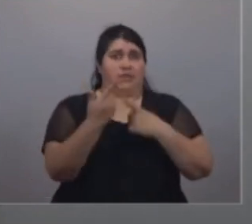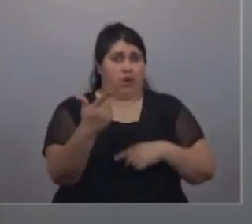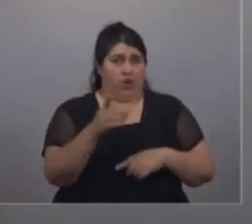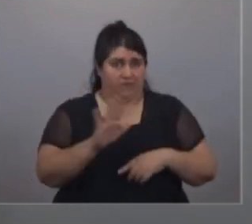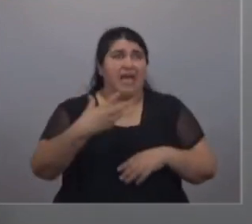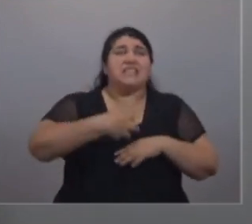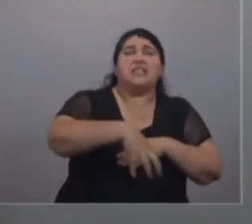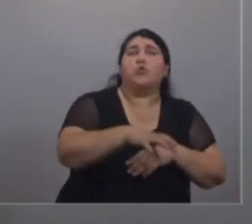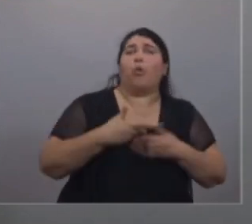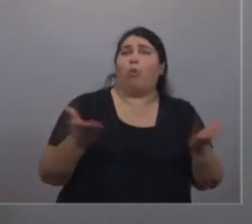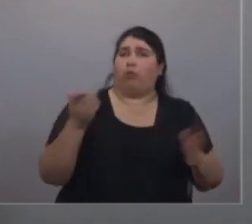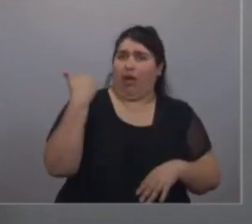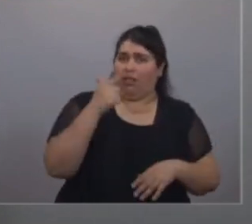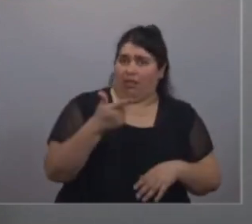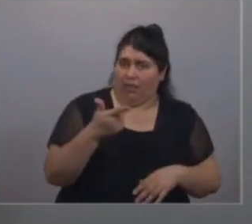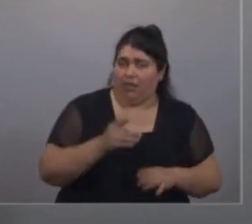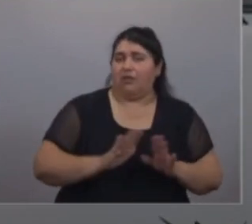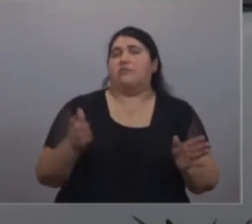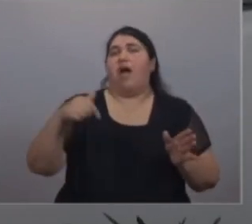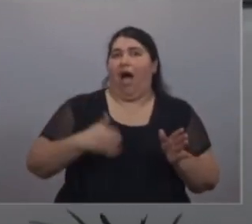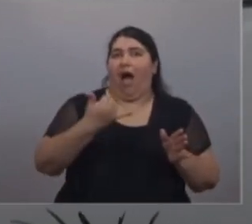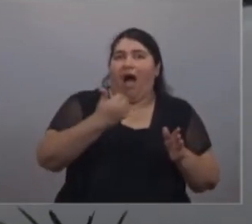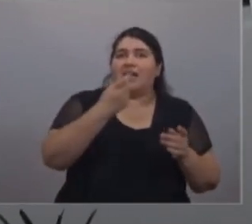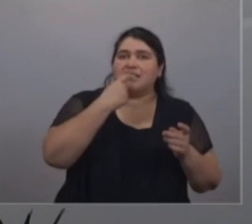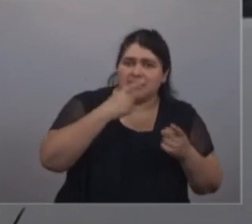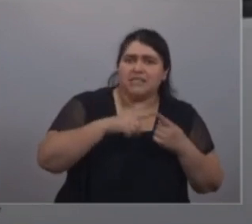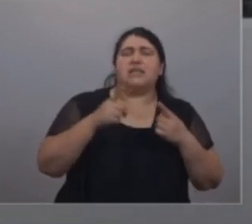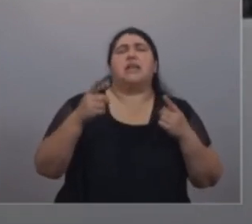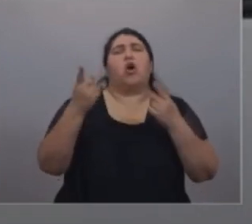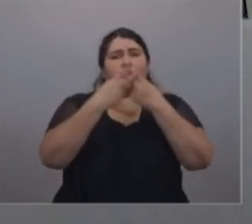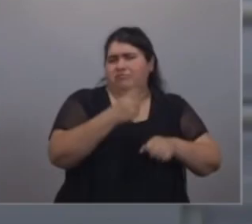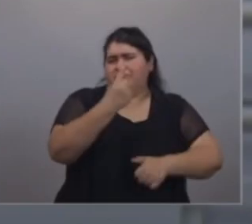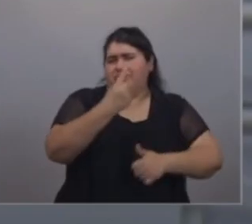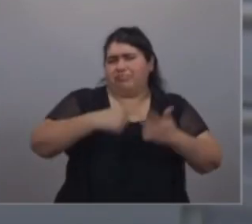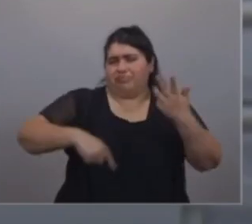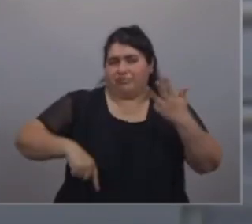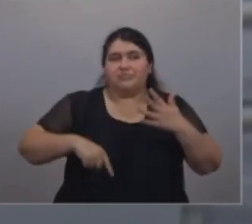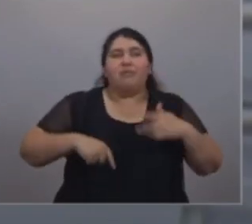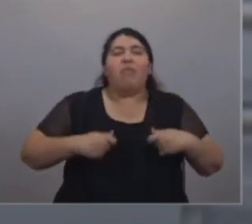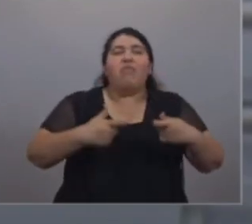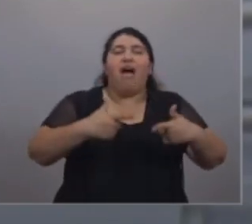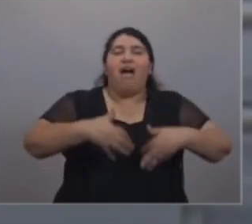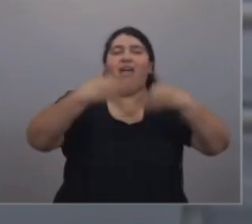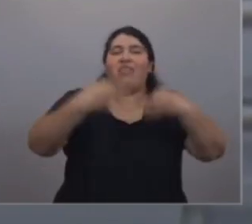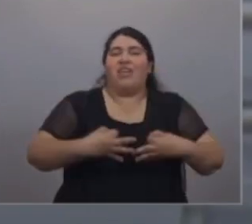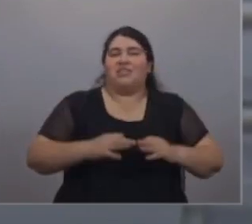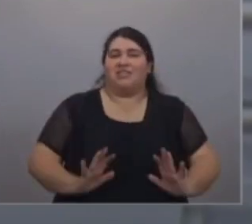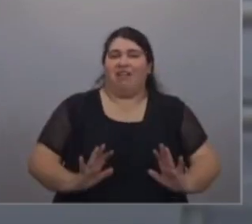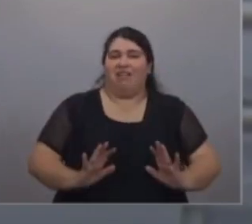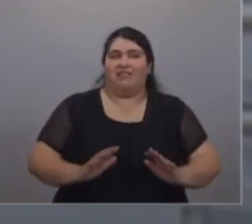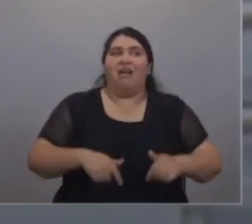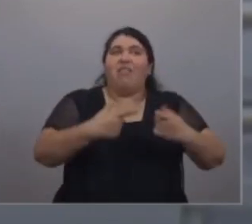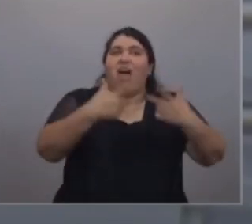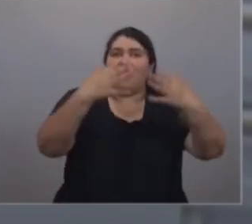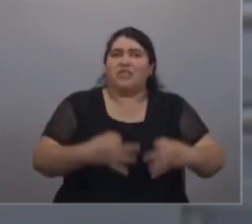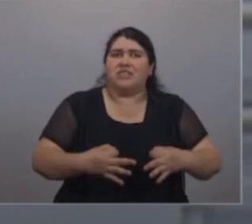infraestructura, el acceso al agua, al saneamiento, el acceso, en fin, a la dignidad, no lo puede garantizar